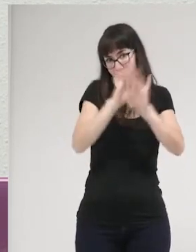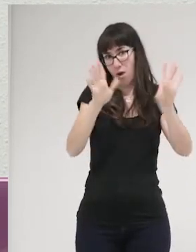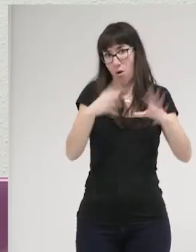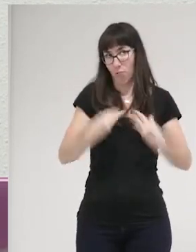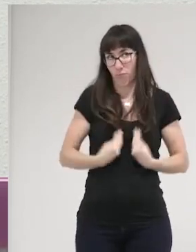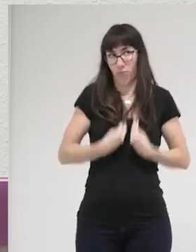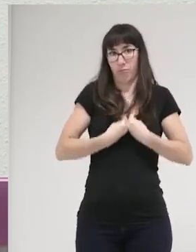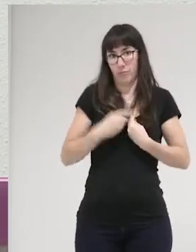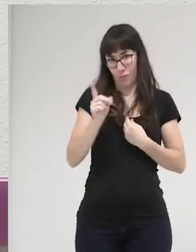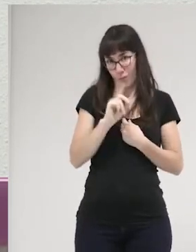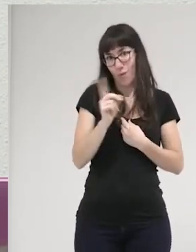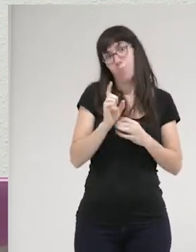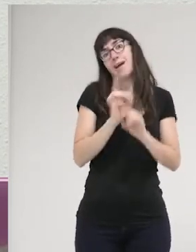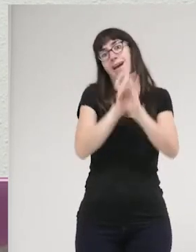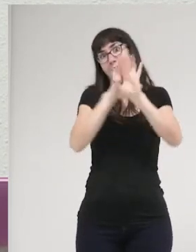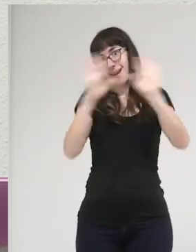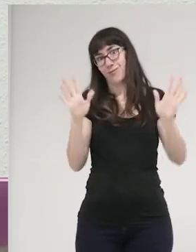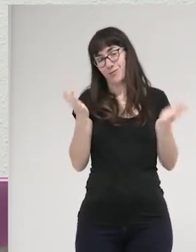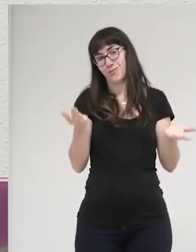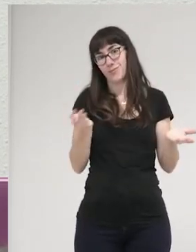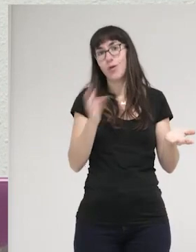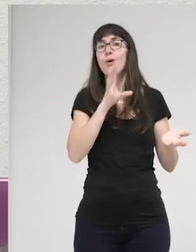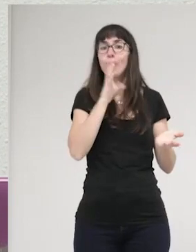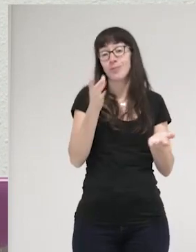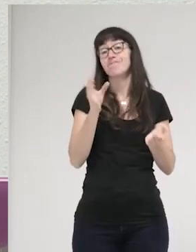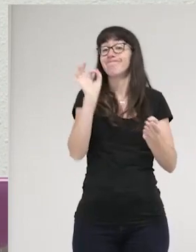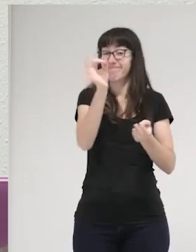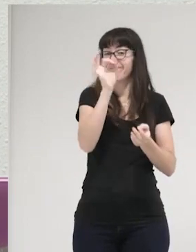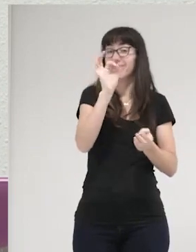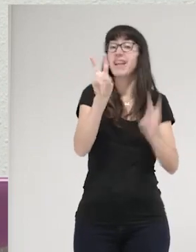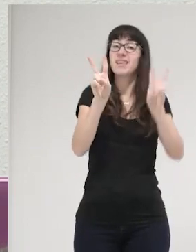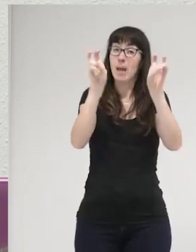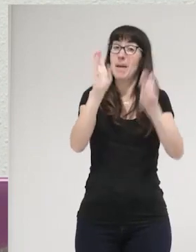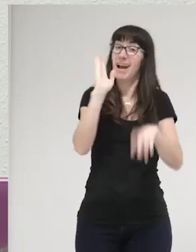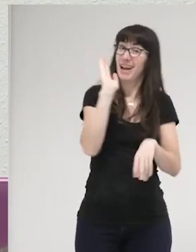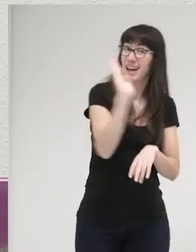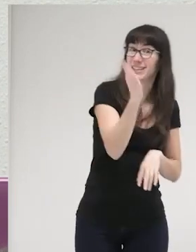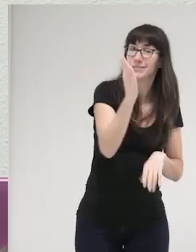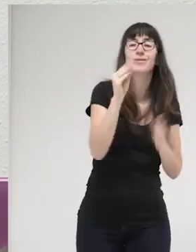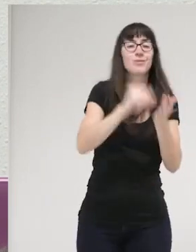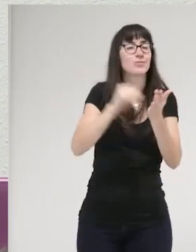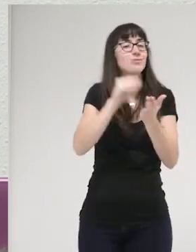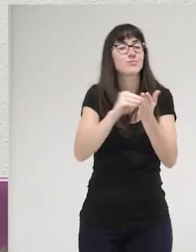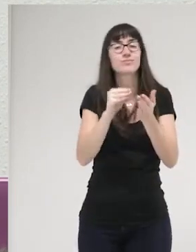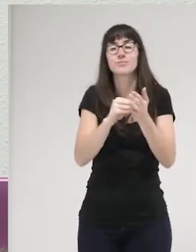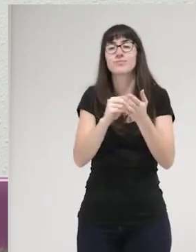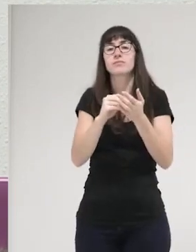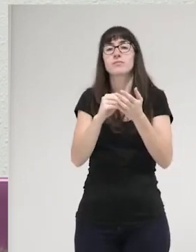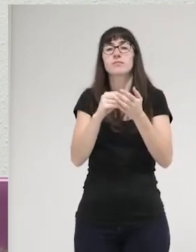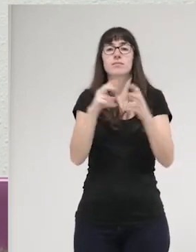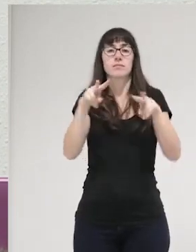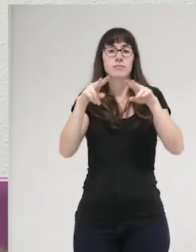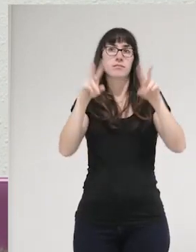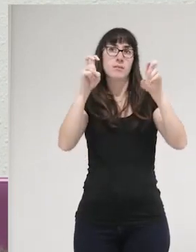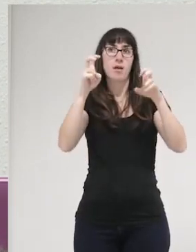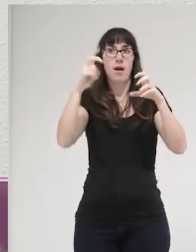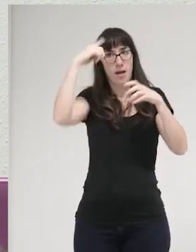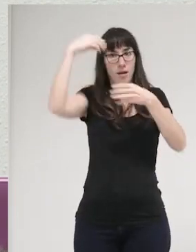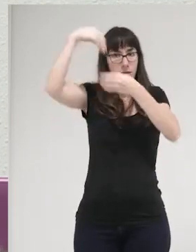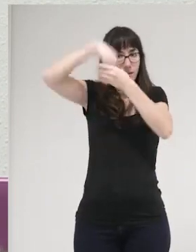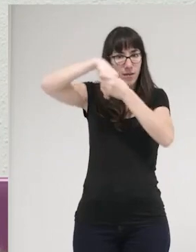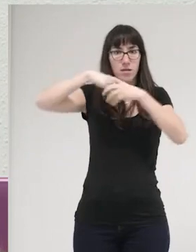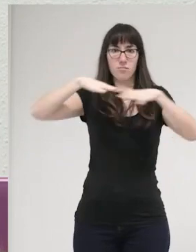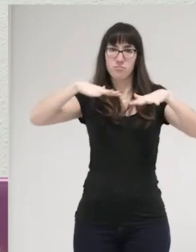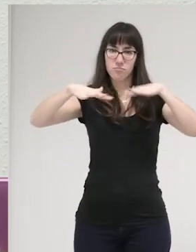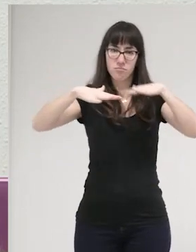claro. Que también otra de las lógicas del castigo tiene que ver precisamente con eso, con todas esas dinámicas de violencia interna que